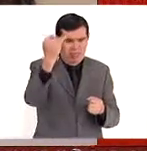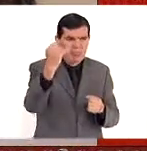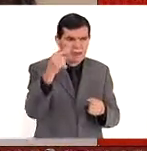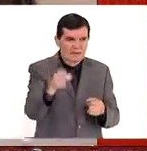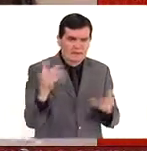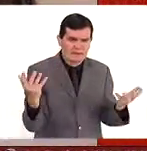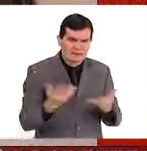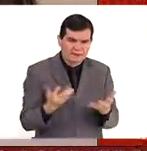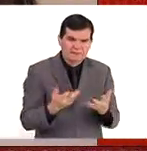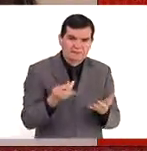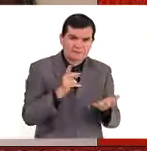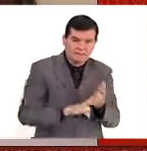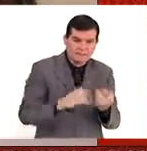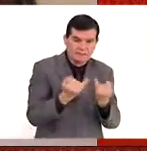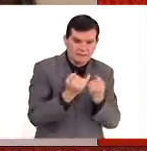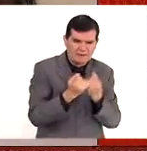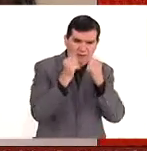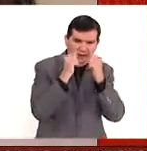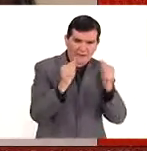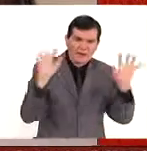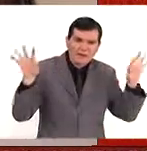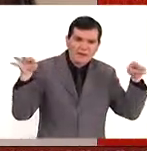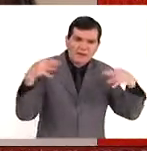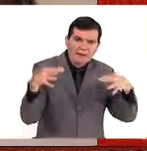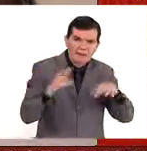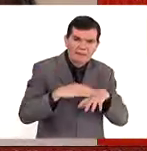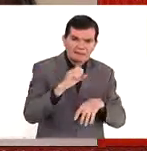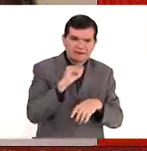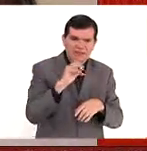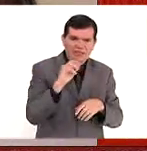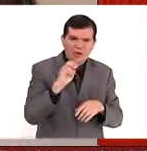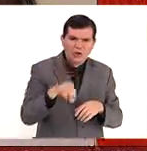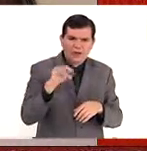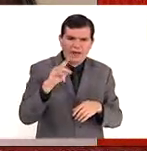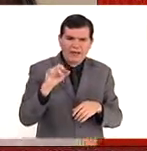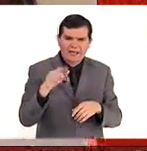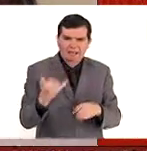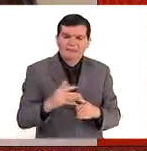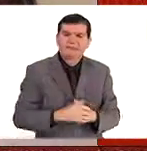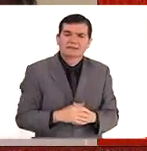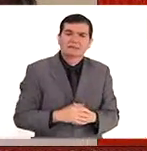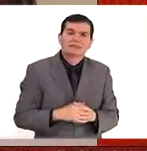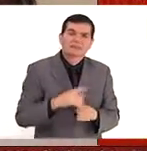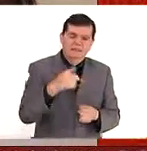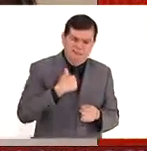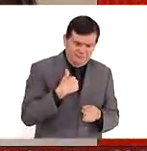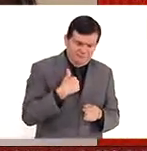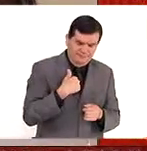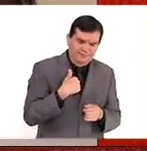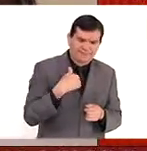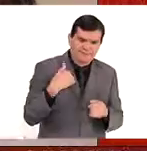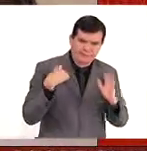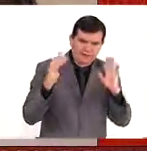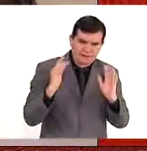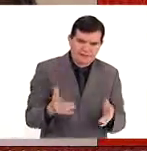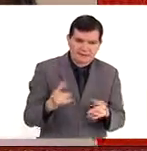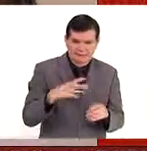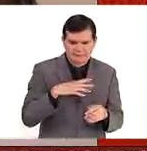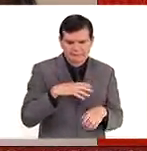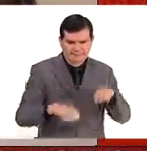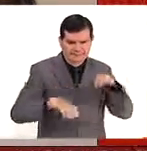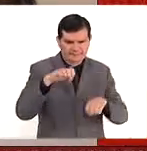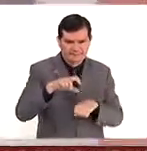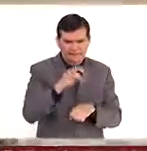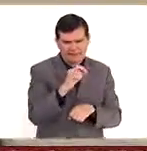lograron y que además llame la atención, nada menos que de Silicon Valley. Sí, bueno, pues nosotros sí, todos tenemos entre